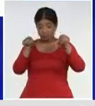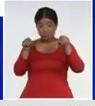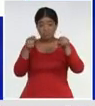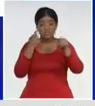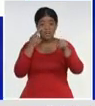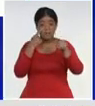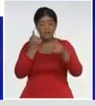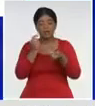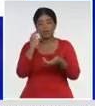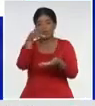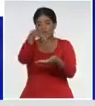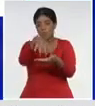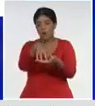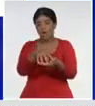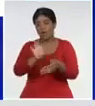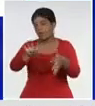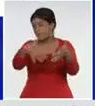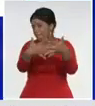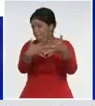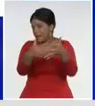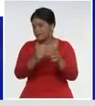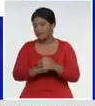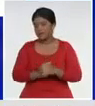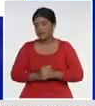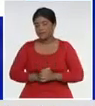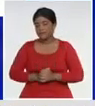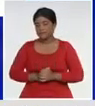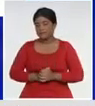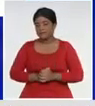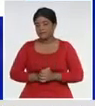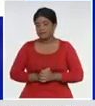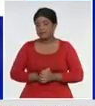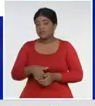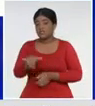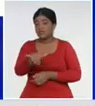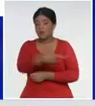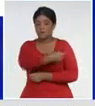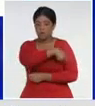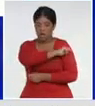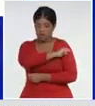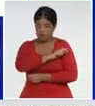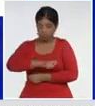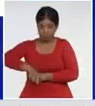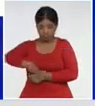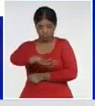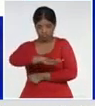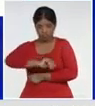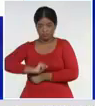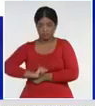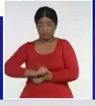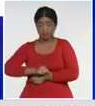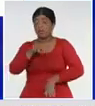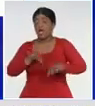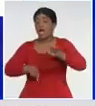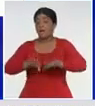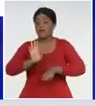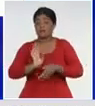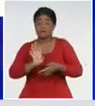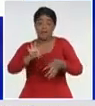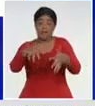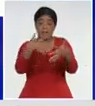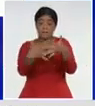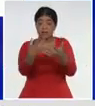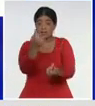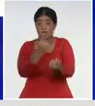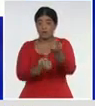institucionales, son centros, y eventos comunitarios, a veces, los institucionales, un poco más